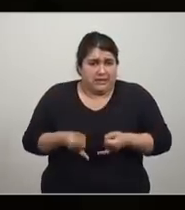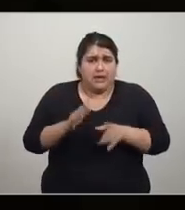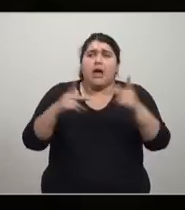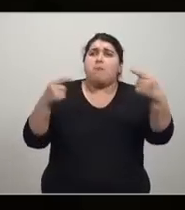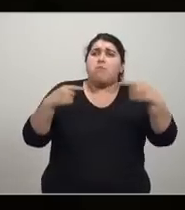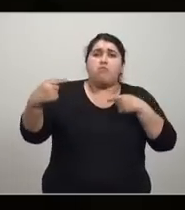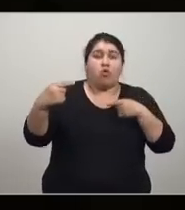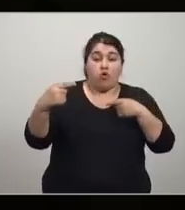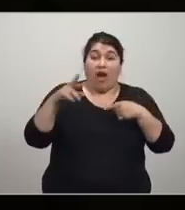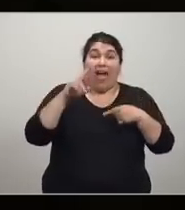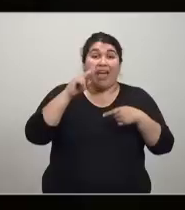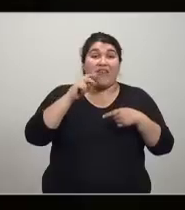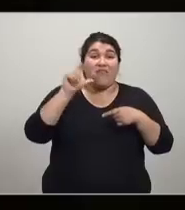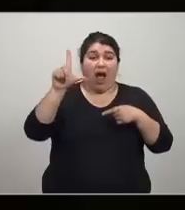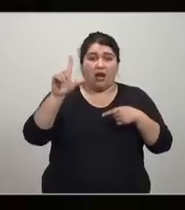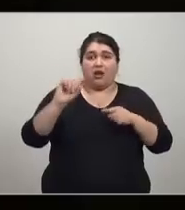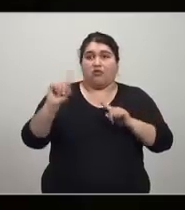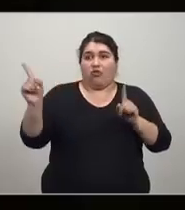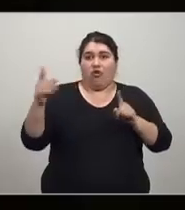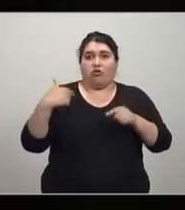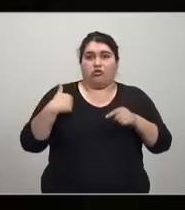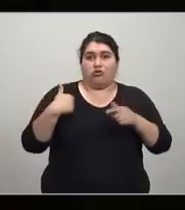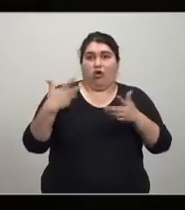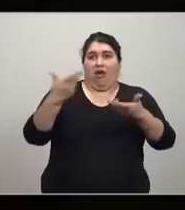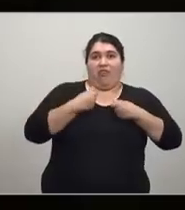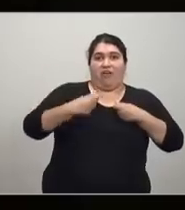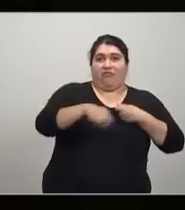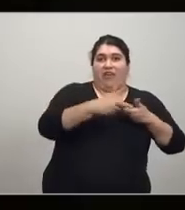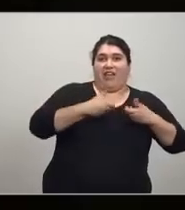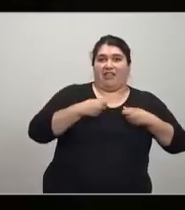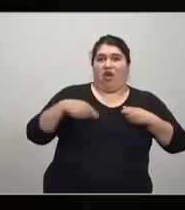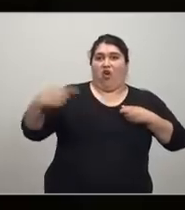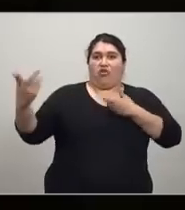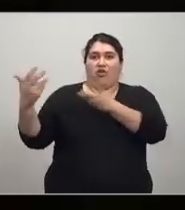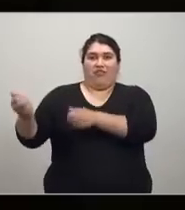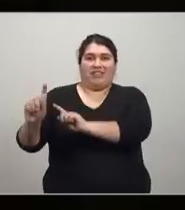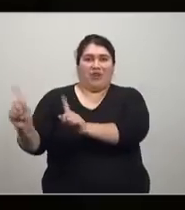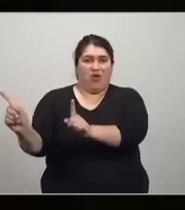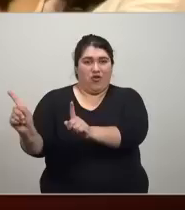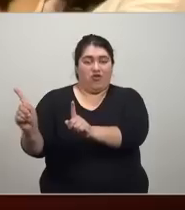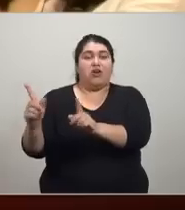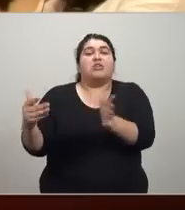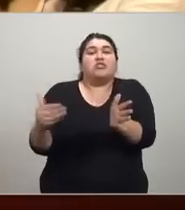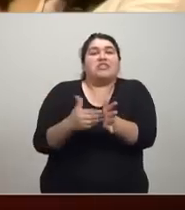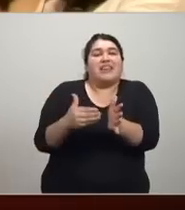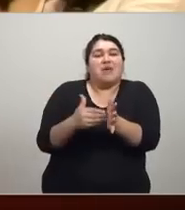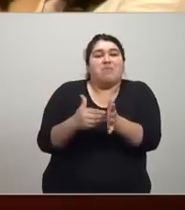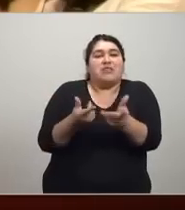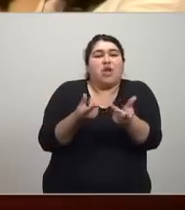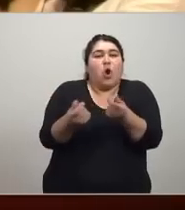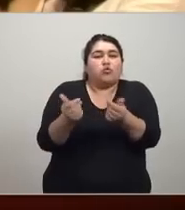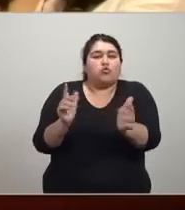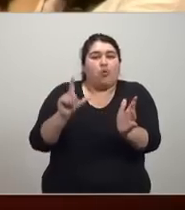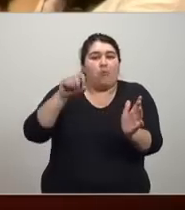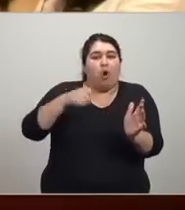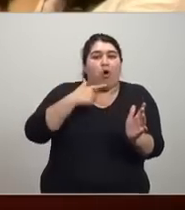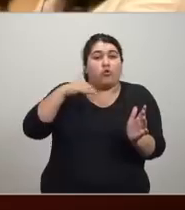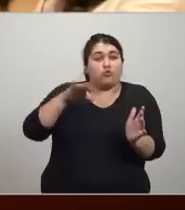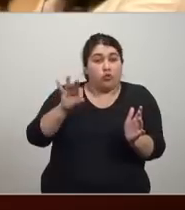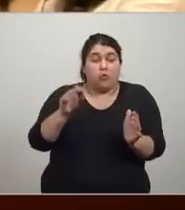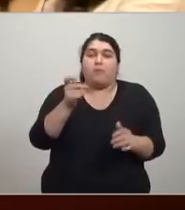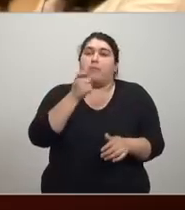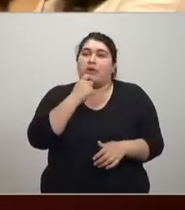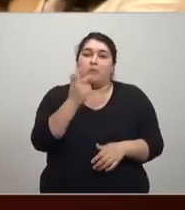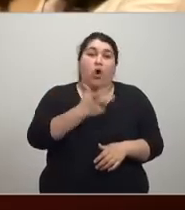significa que yo, me defienden a mí, defienden a ustedes. Hay bienes sin rivalidad en el consumo y con exclusividad. Netflix,